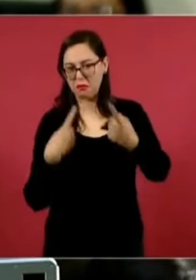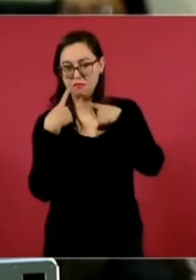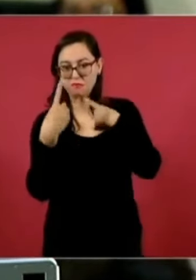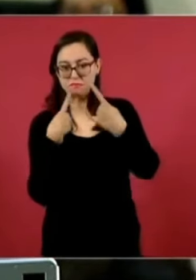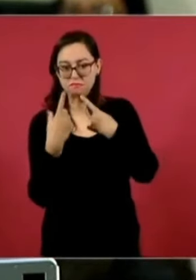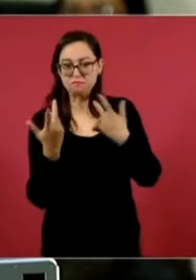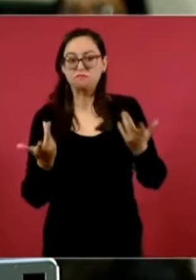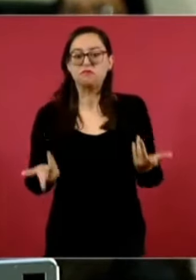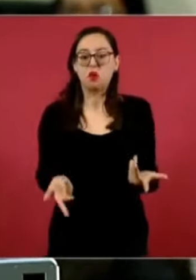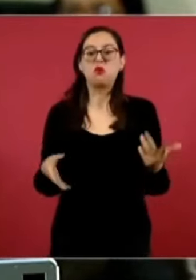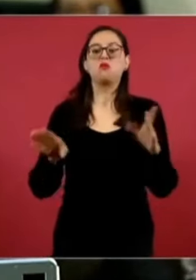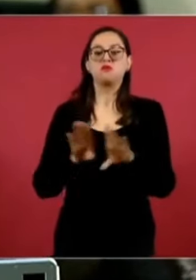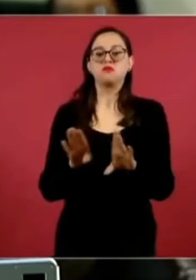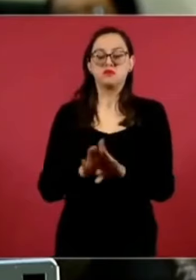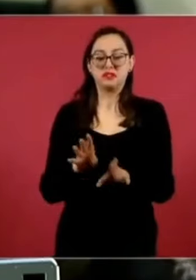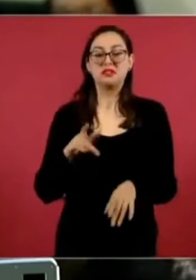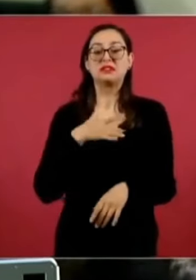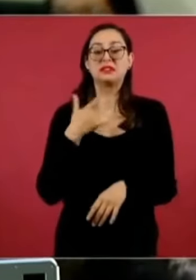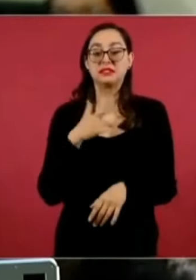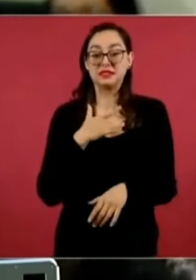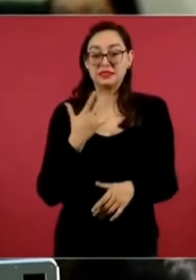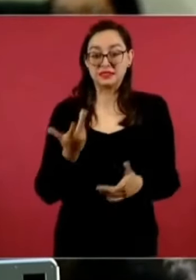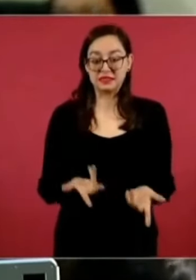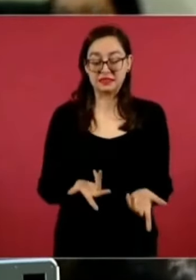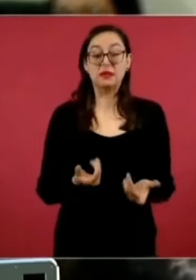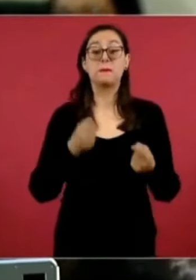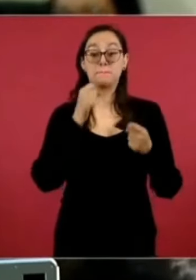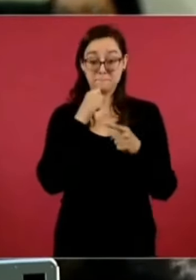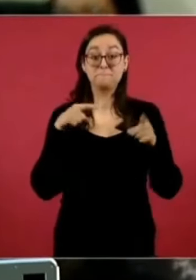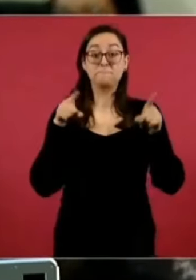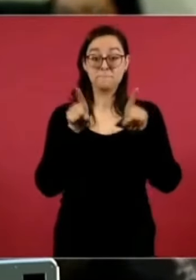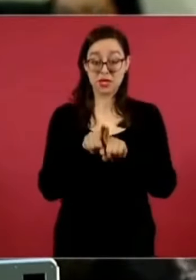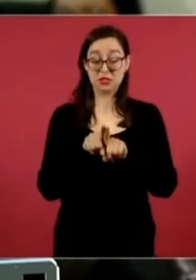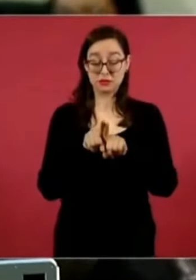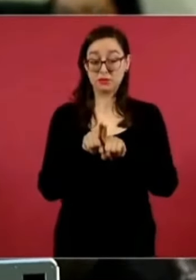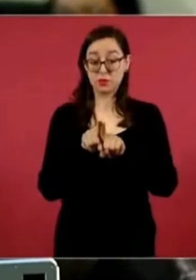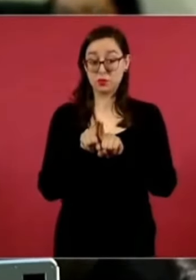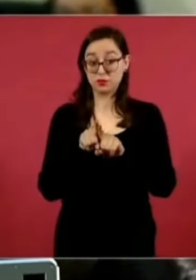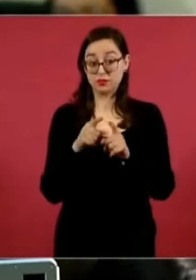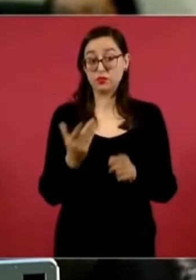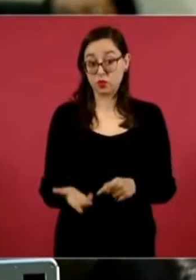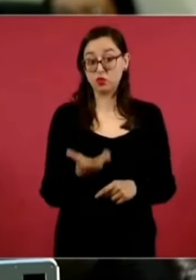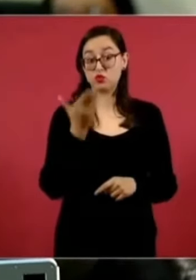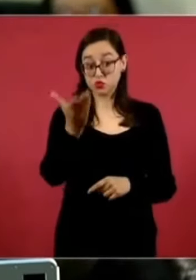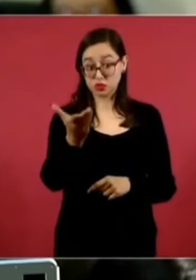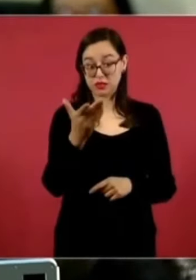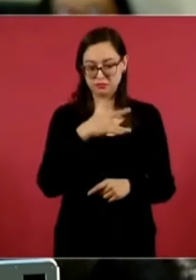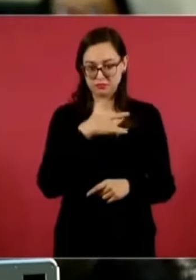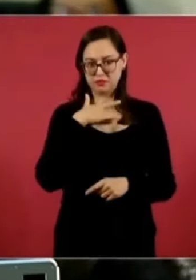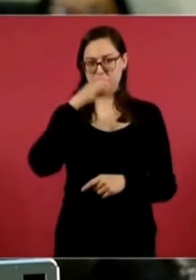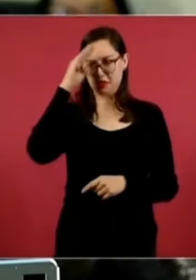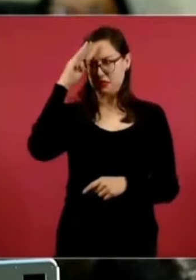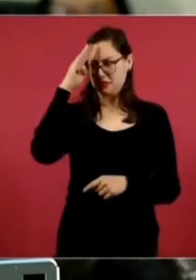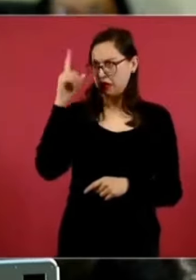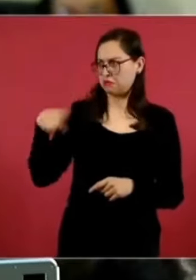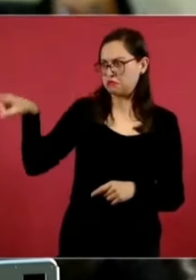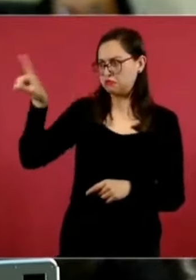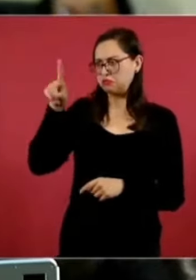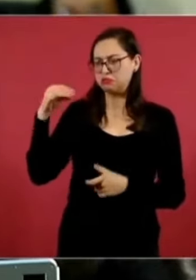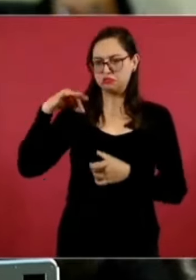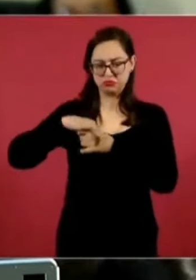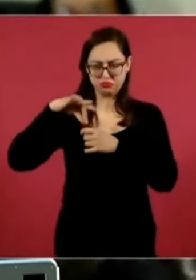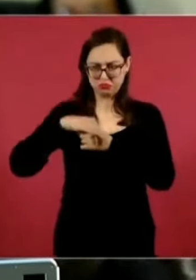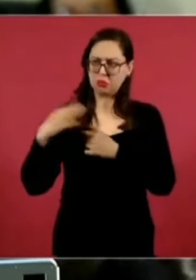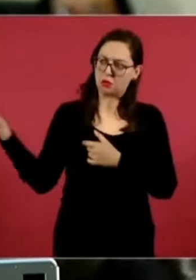ha pedido que se considere a las actuales autoridades judiciales para la votación. Presidente,